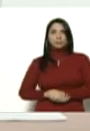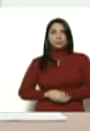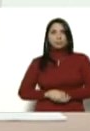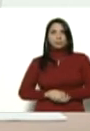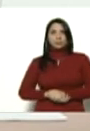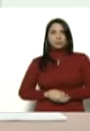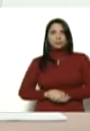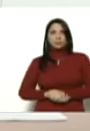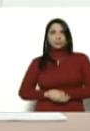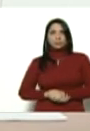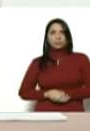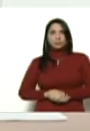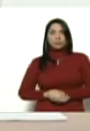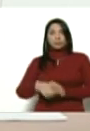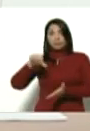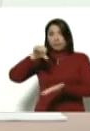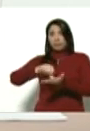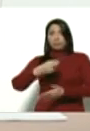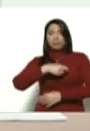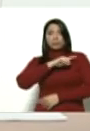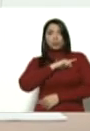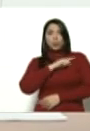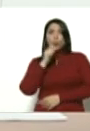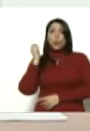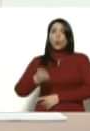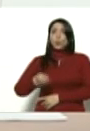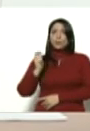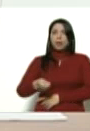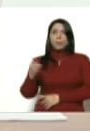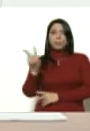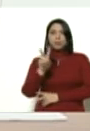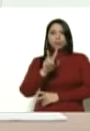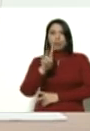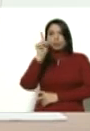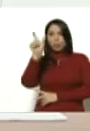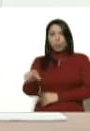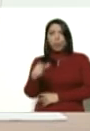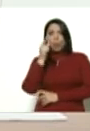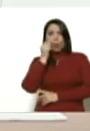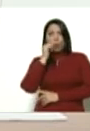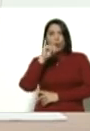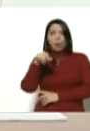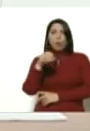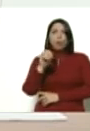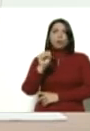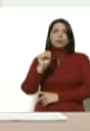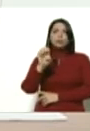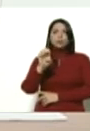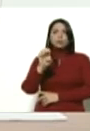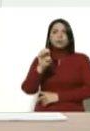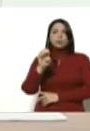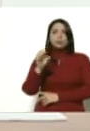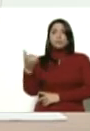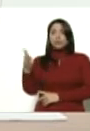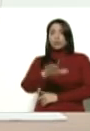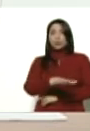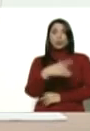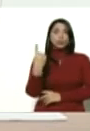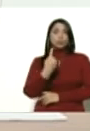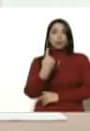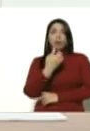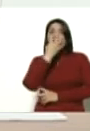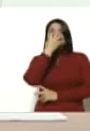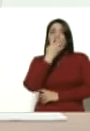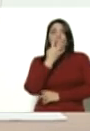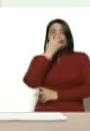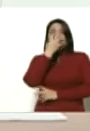En Madrid, un jubilado venezolano, José Ramón García, murió solo en terapia intensiva en un hospital.